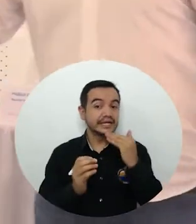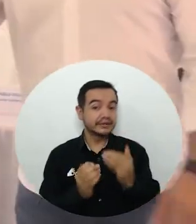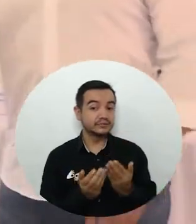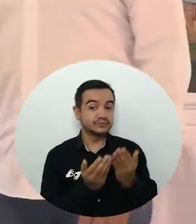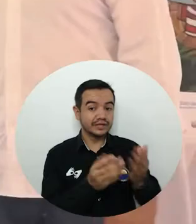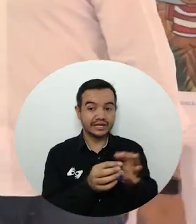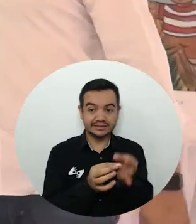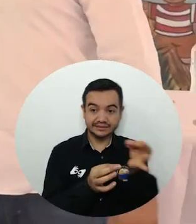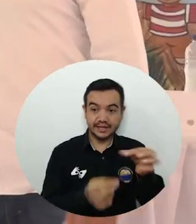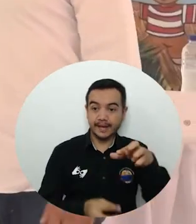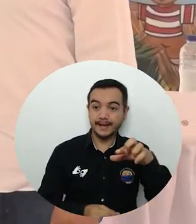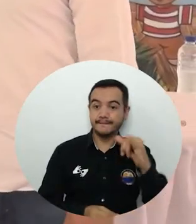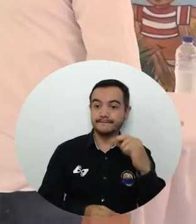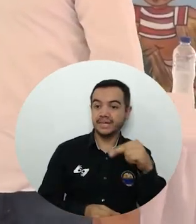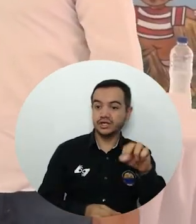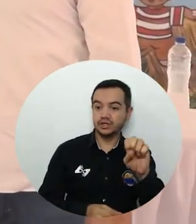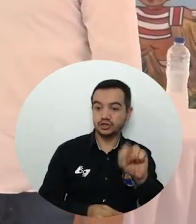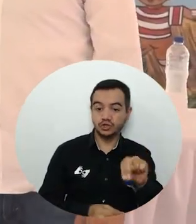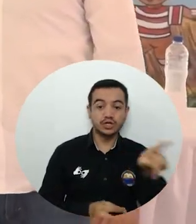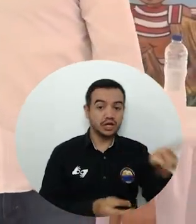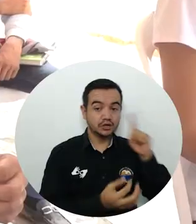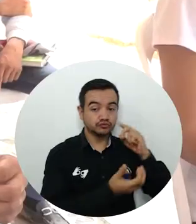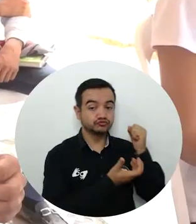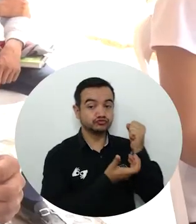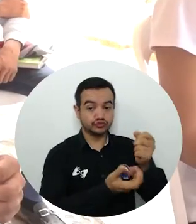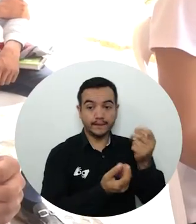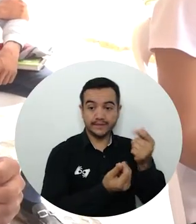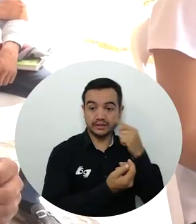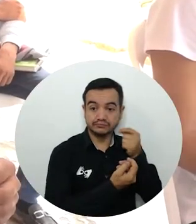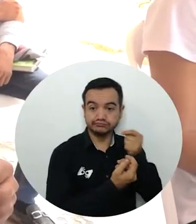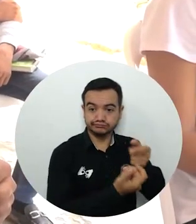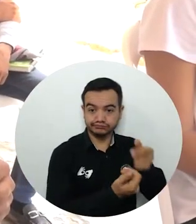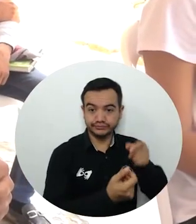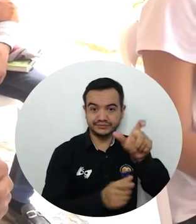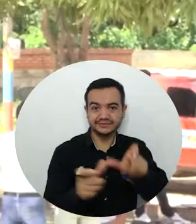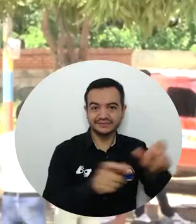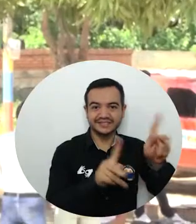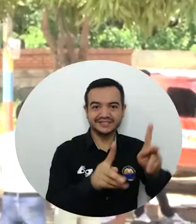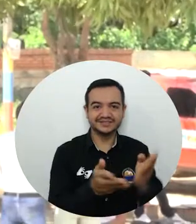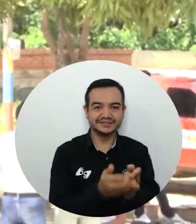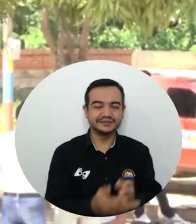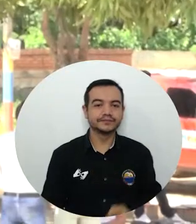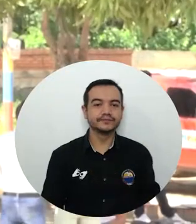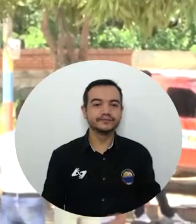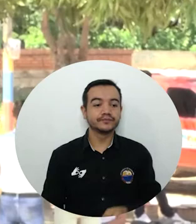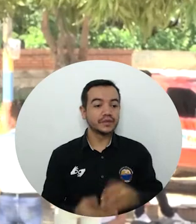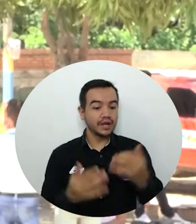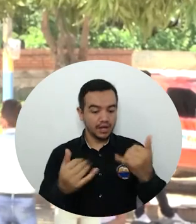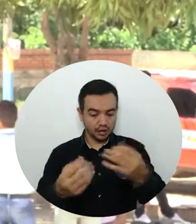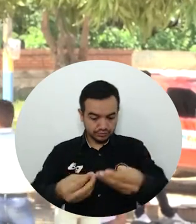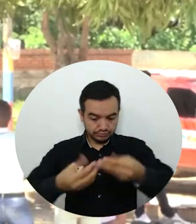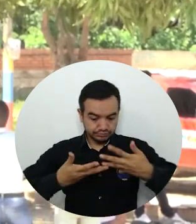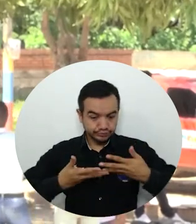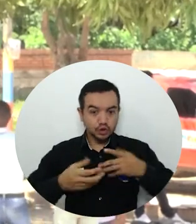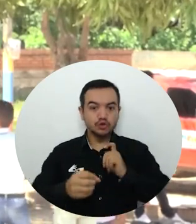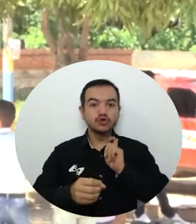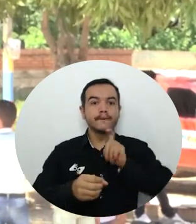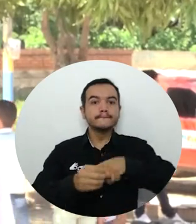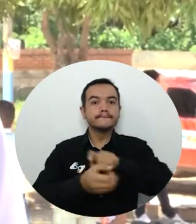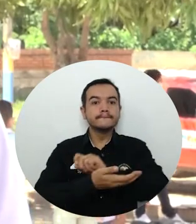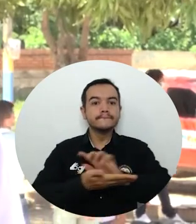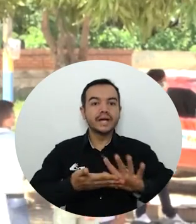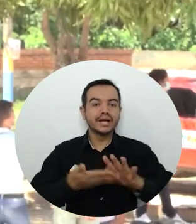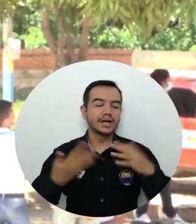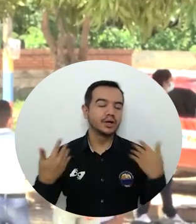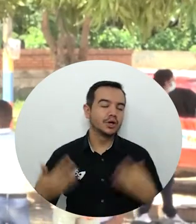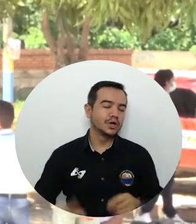caso de El Piñón, han destinado recursos para apoyar a los estudiantes. Esta beca me cubre el 100% de la matrícula. Es